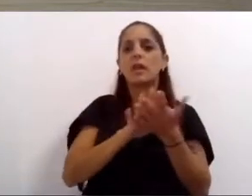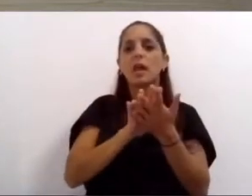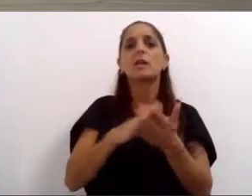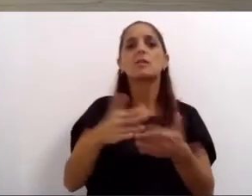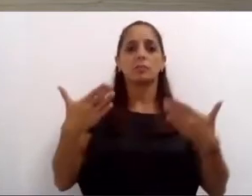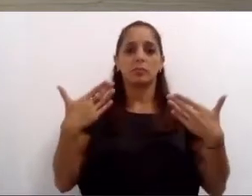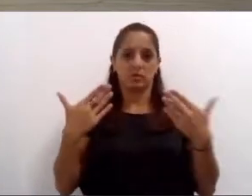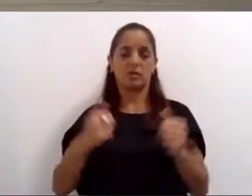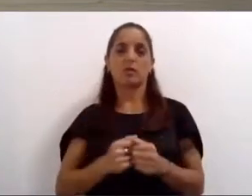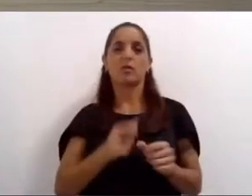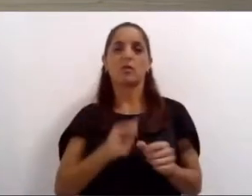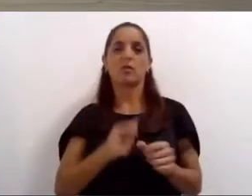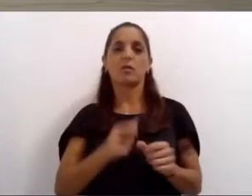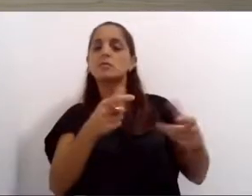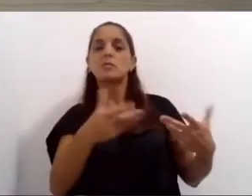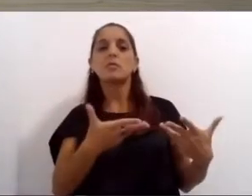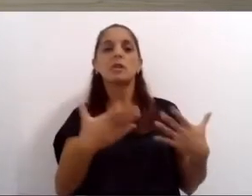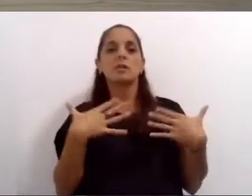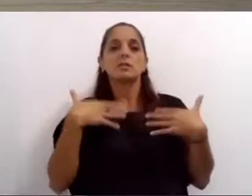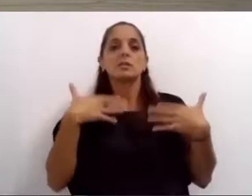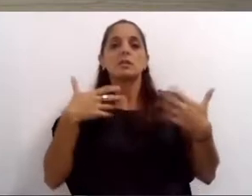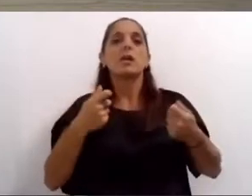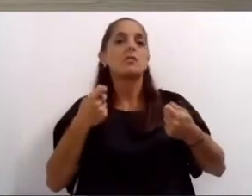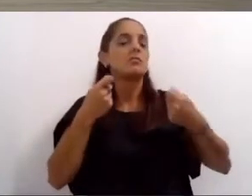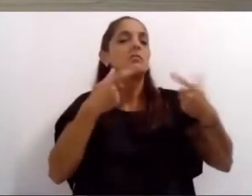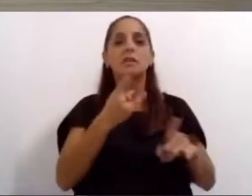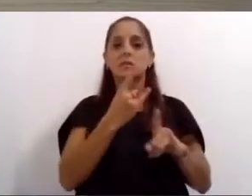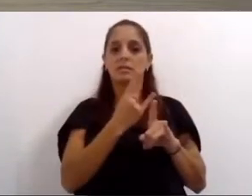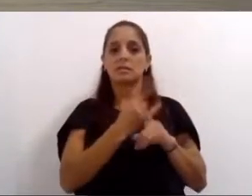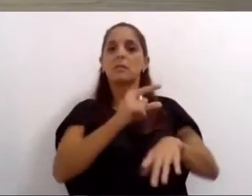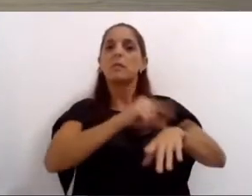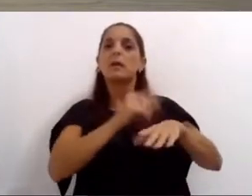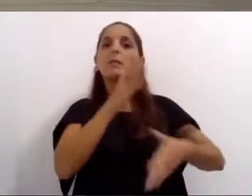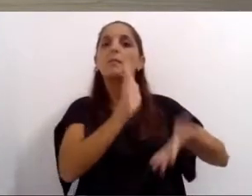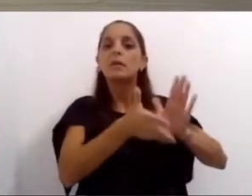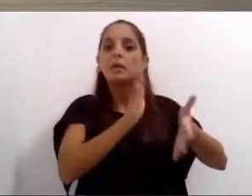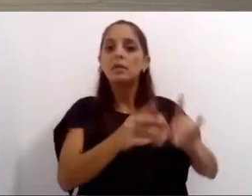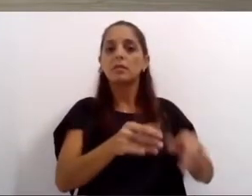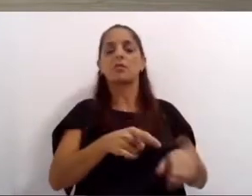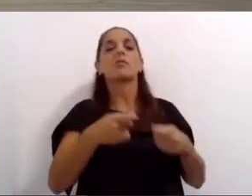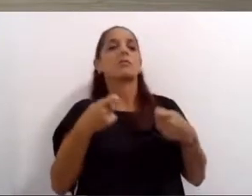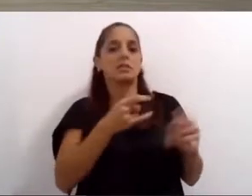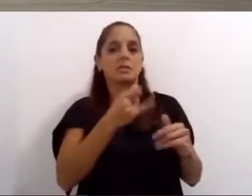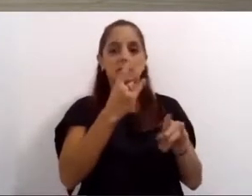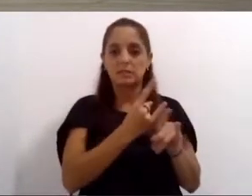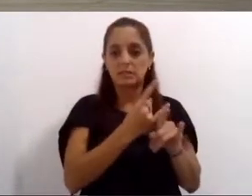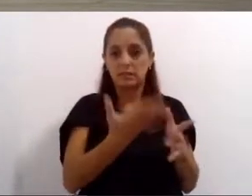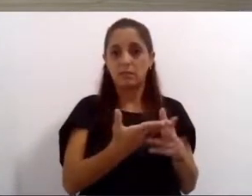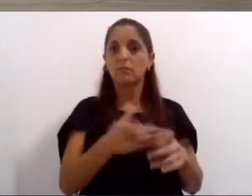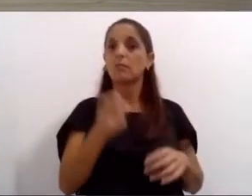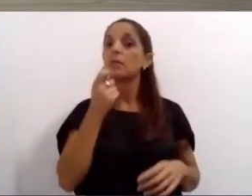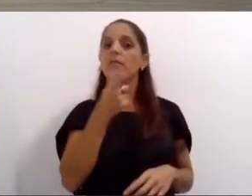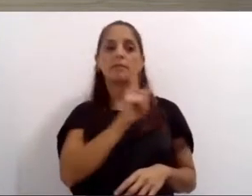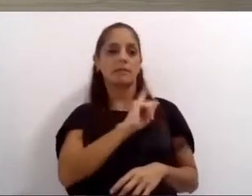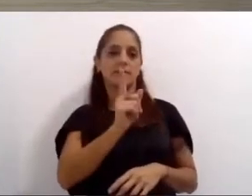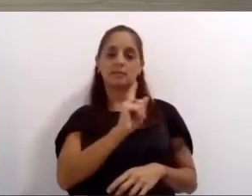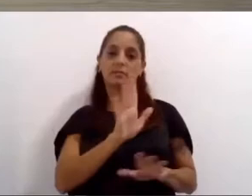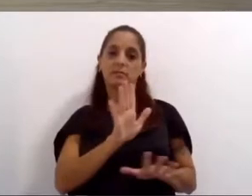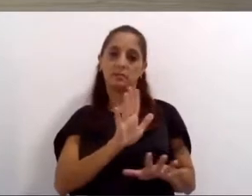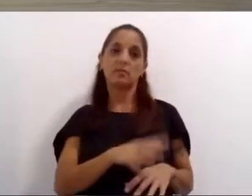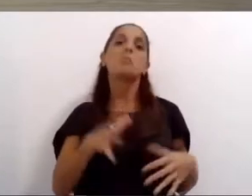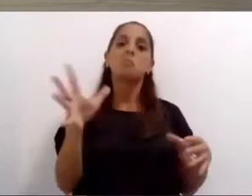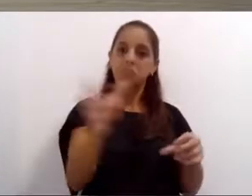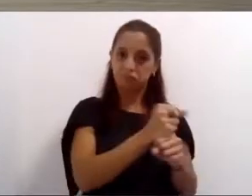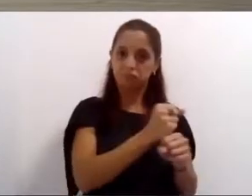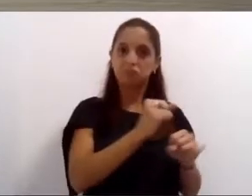que nadie se quedara sin ser atendido. No fue fácil, pero lo logramos. Hay dolor. Todos